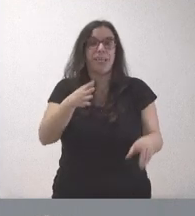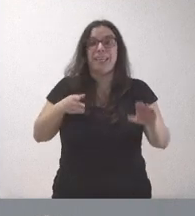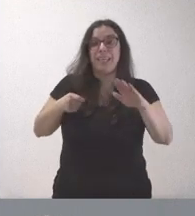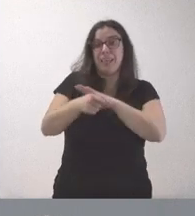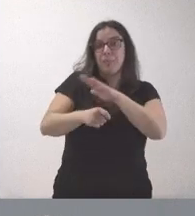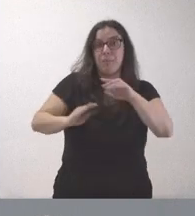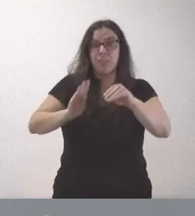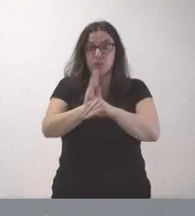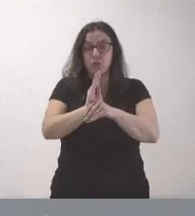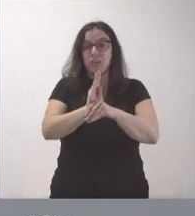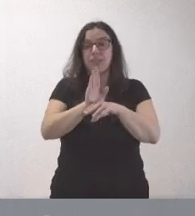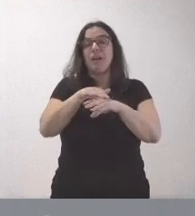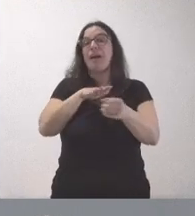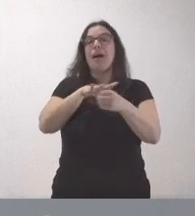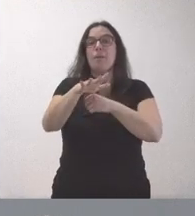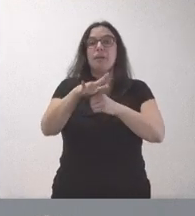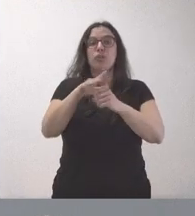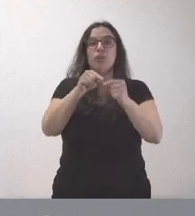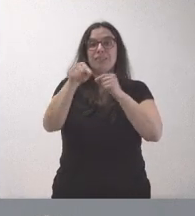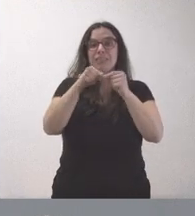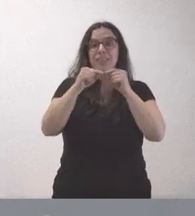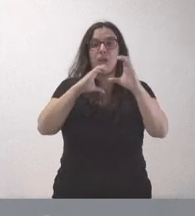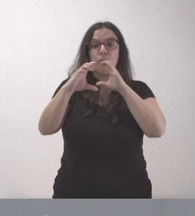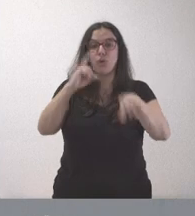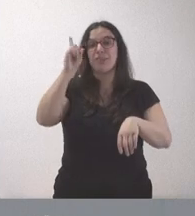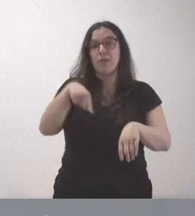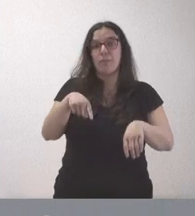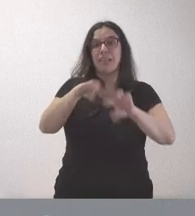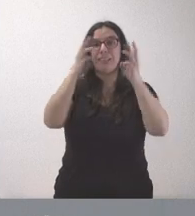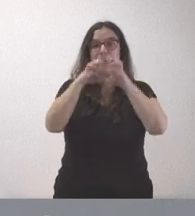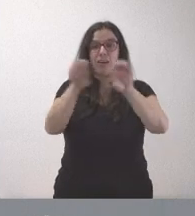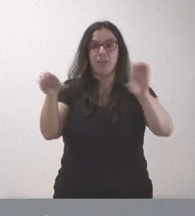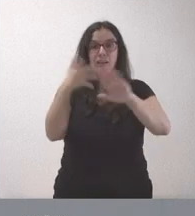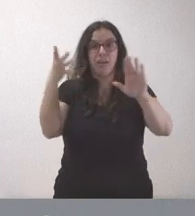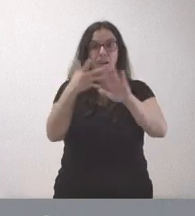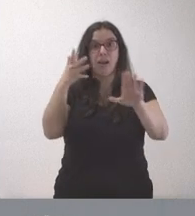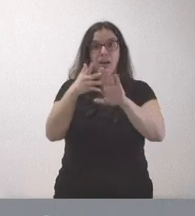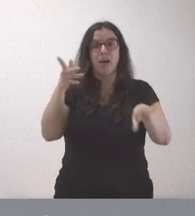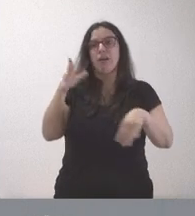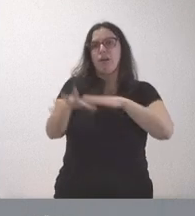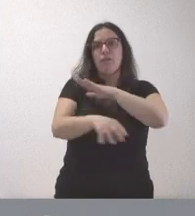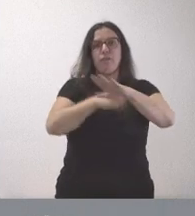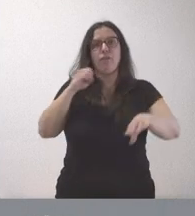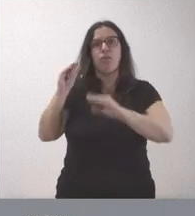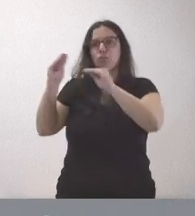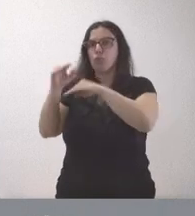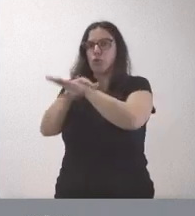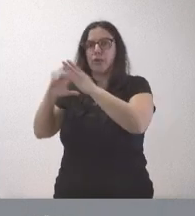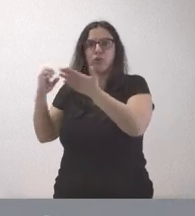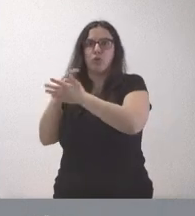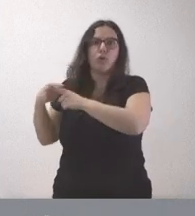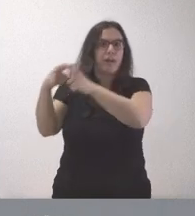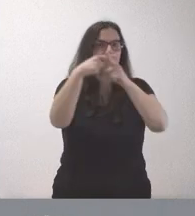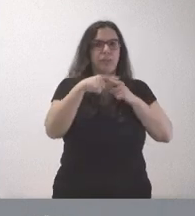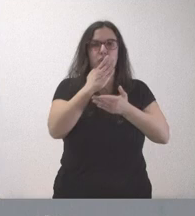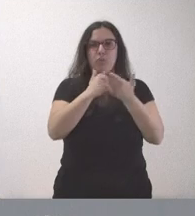que hay en el ámbito de las telecomunicaciones, pero también en la extensión de la banda alcha de fondos europeos, se las ha reservado íntegramente para sí mismo el Gobierno. No ha querido distribuirla entre